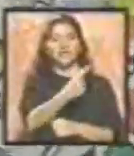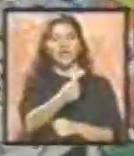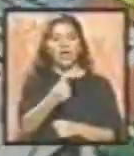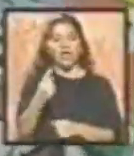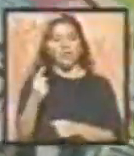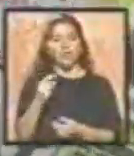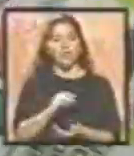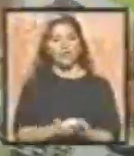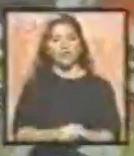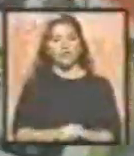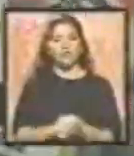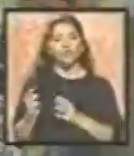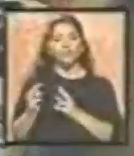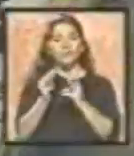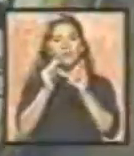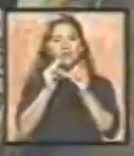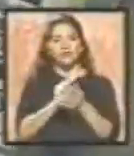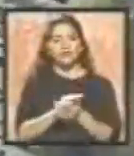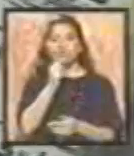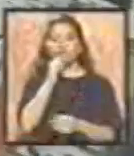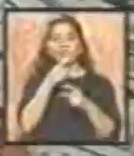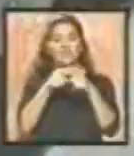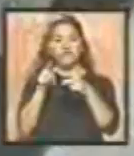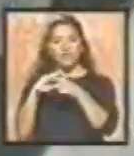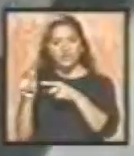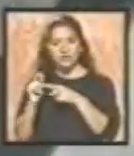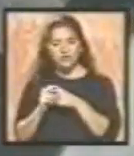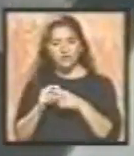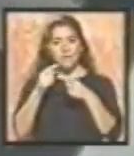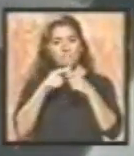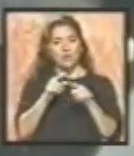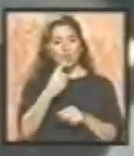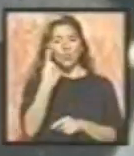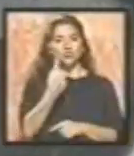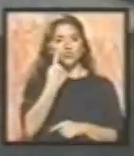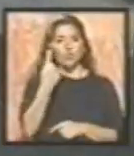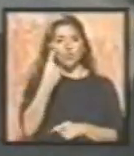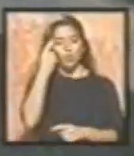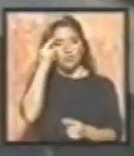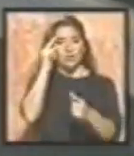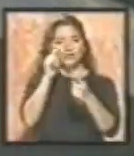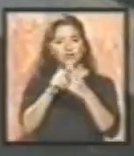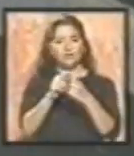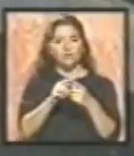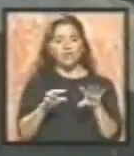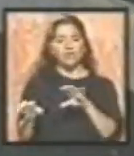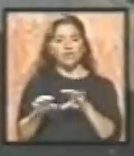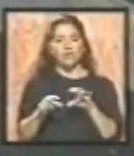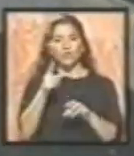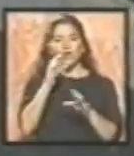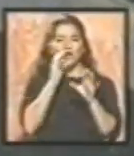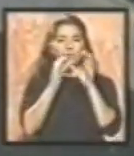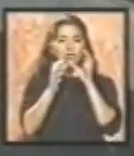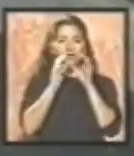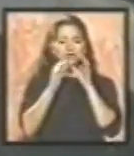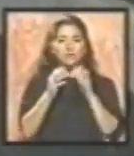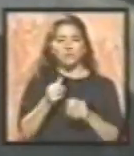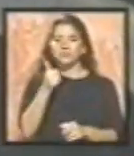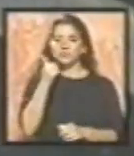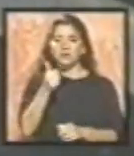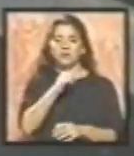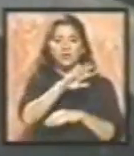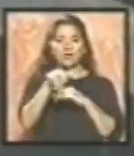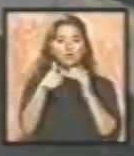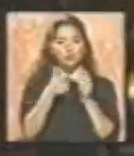uno. Los métodos son distintos, pero con un solo fin. Lograr una comunicación plena entre